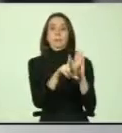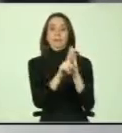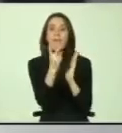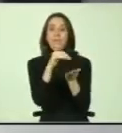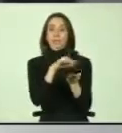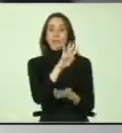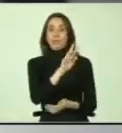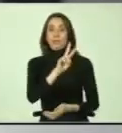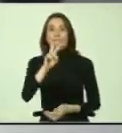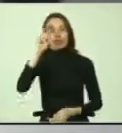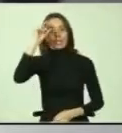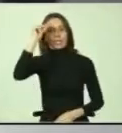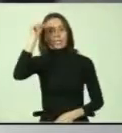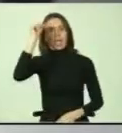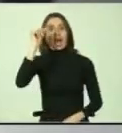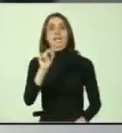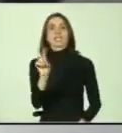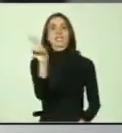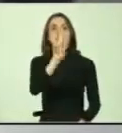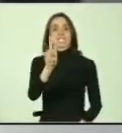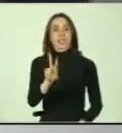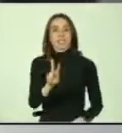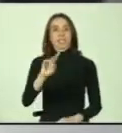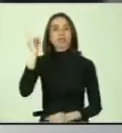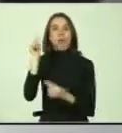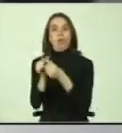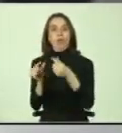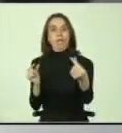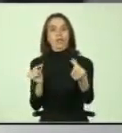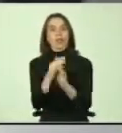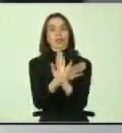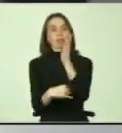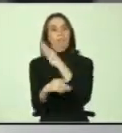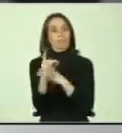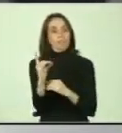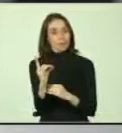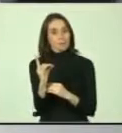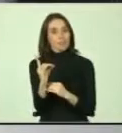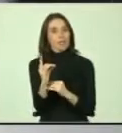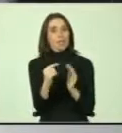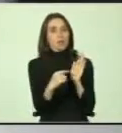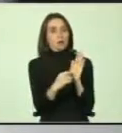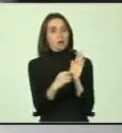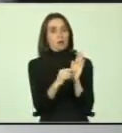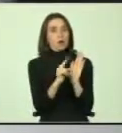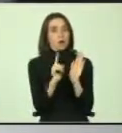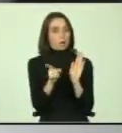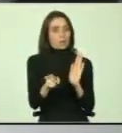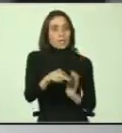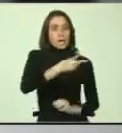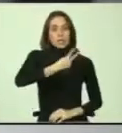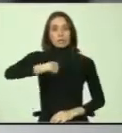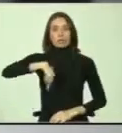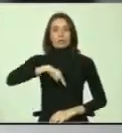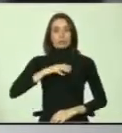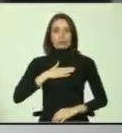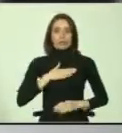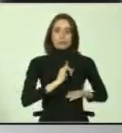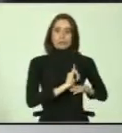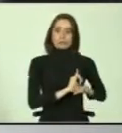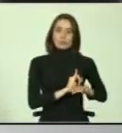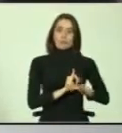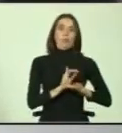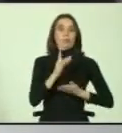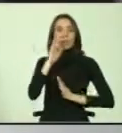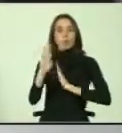Discapacidad y dentro de ella establece la obligación hacia nosotros, a nuestro organismo, de